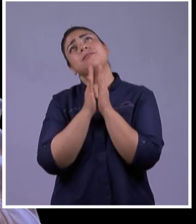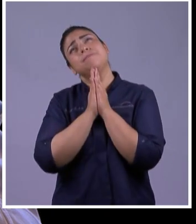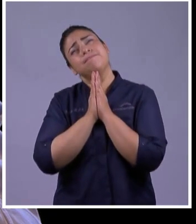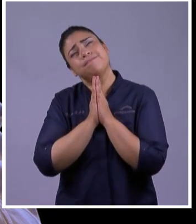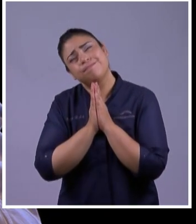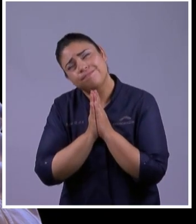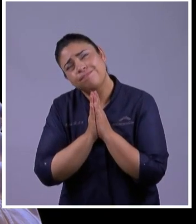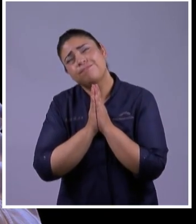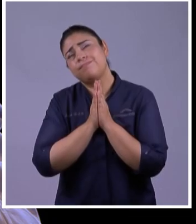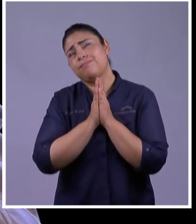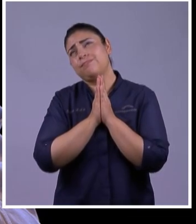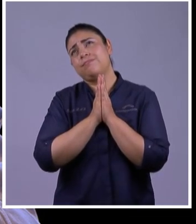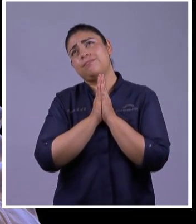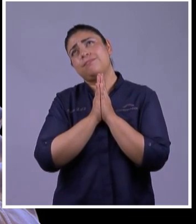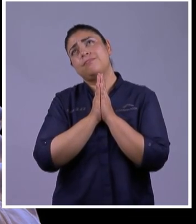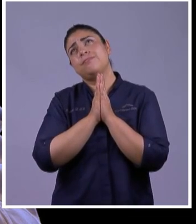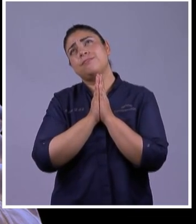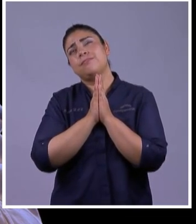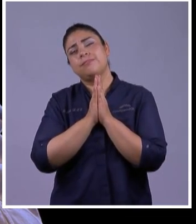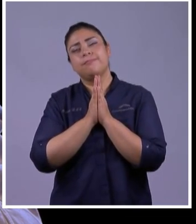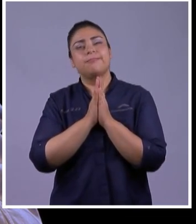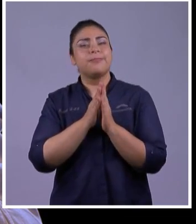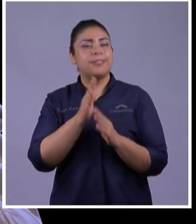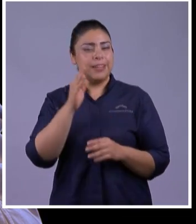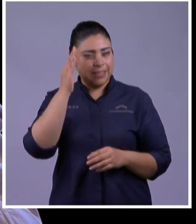Pero Se Habla De Un Mismo Dios